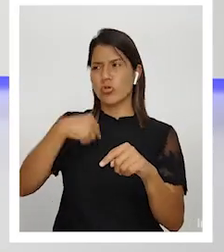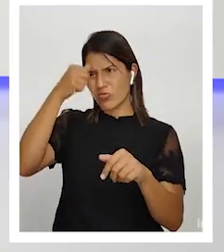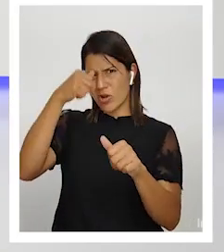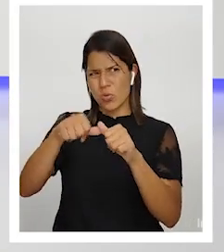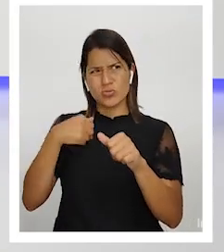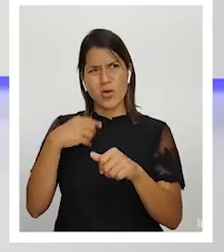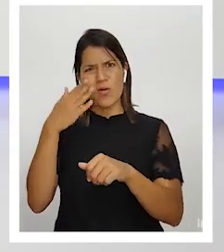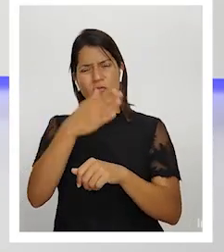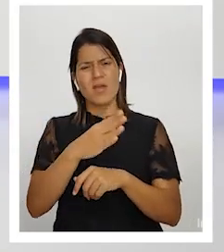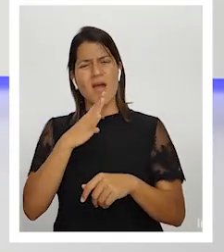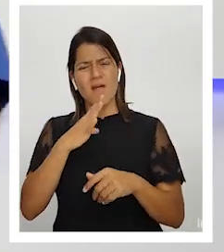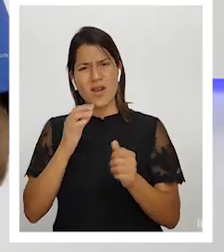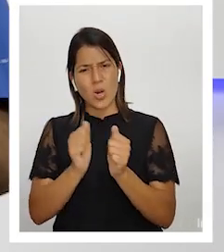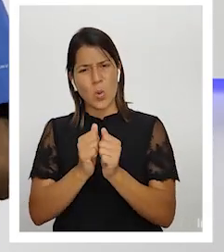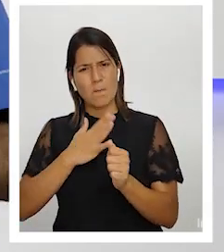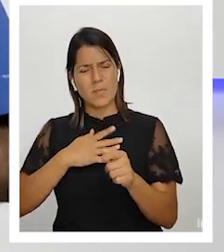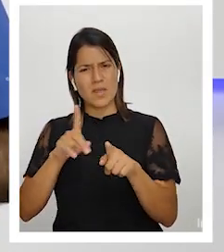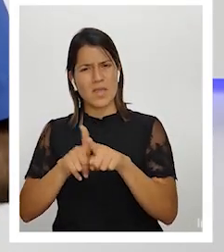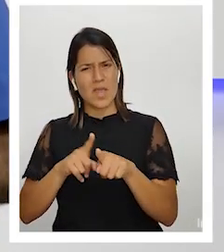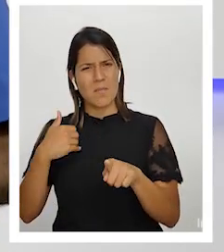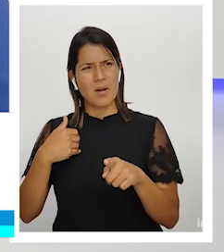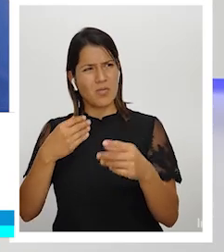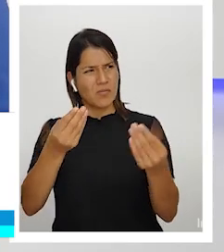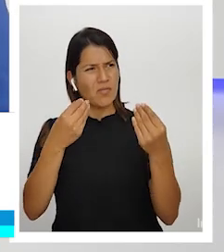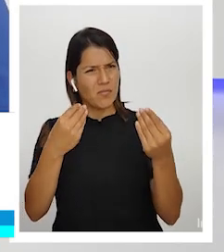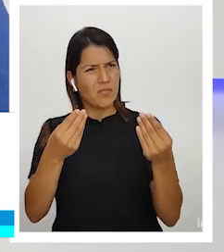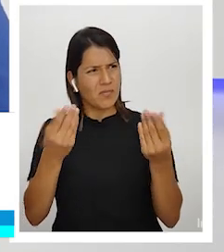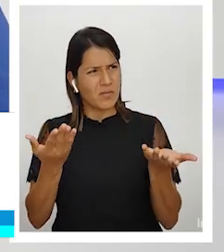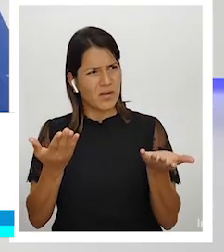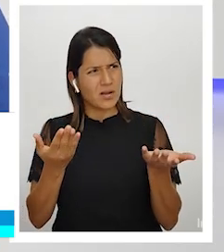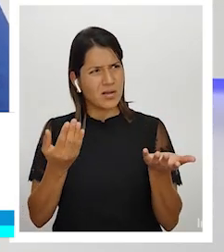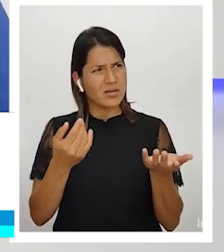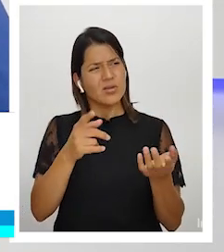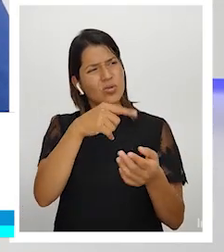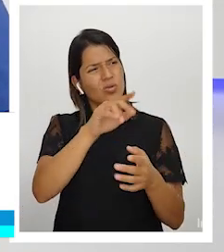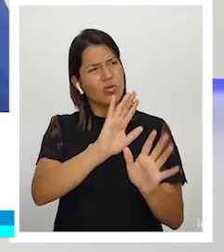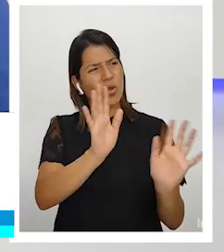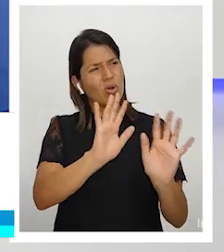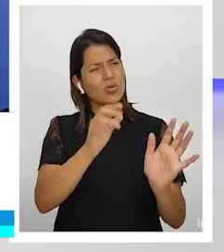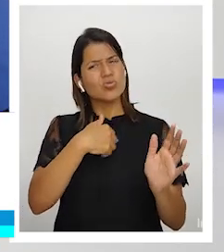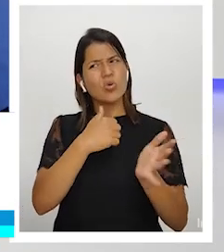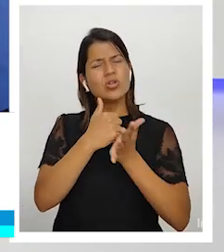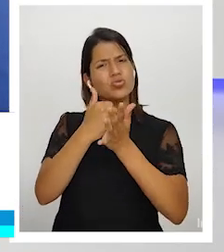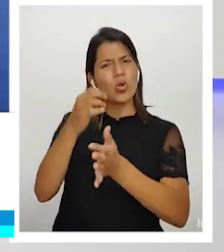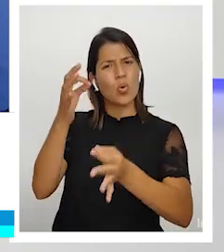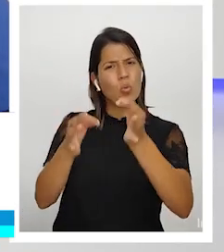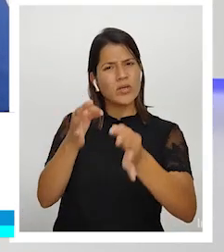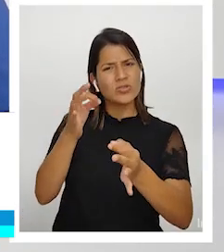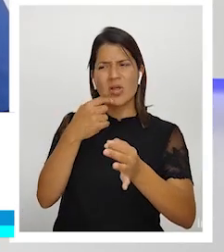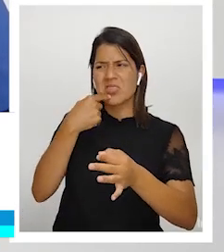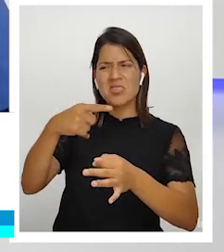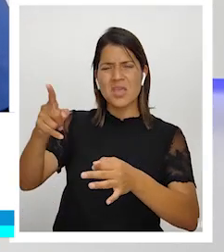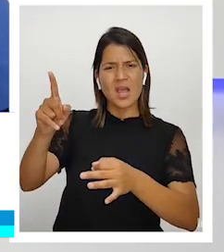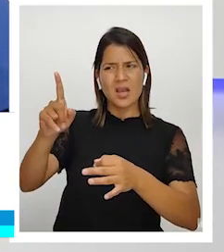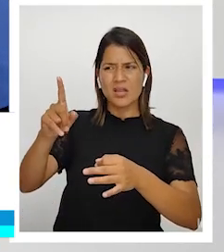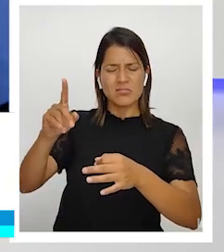que es esta locura y se mandaron al carajo yo te ayudo en el juicio y la rectora me apoyó